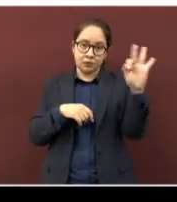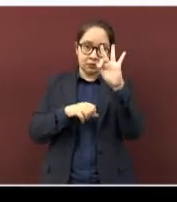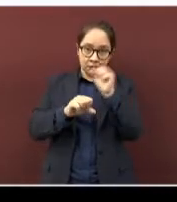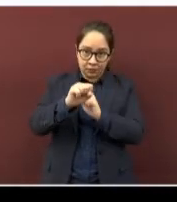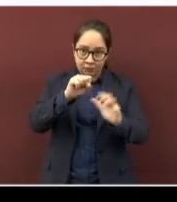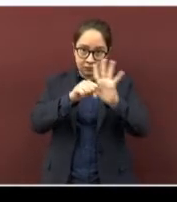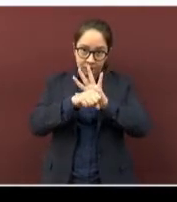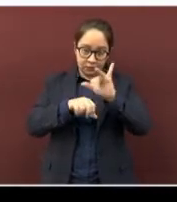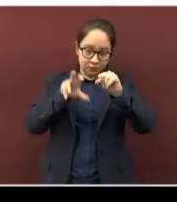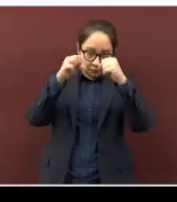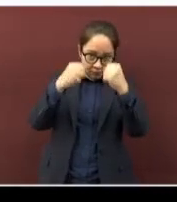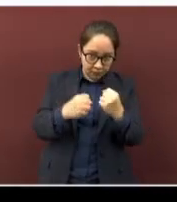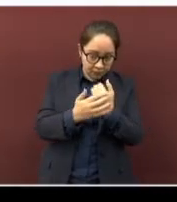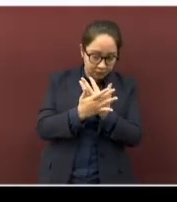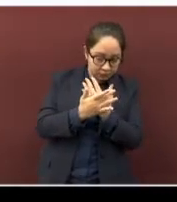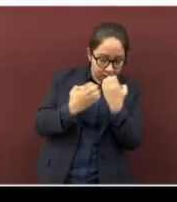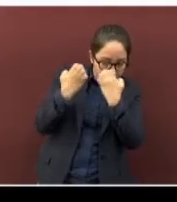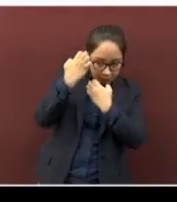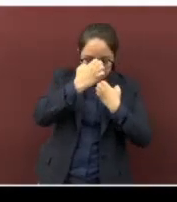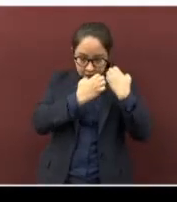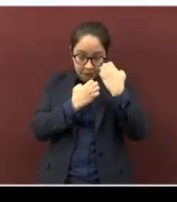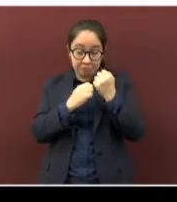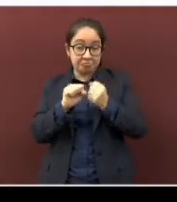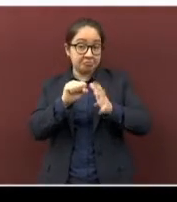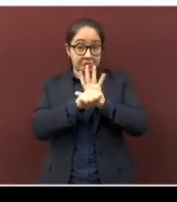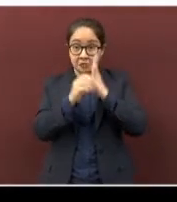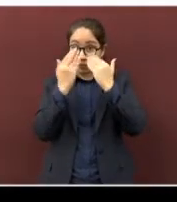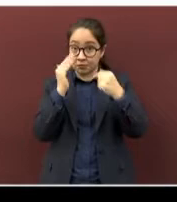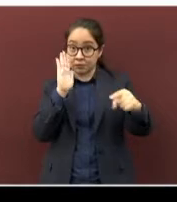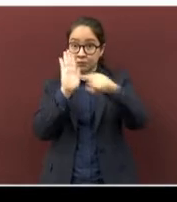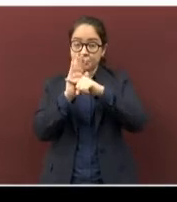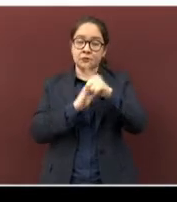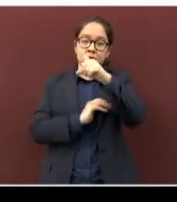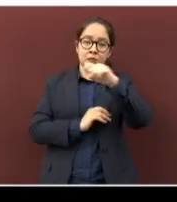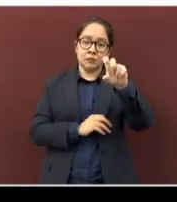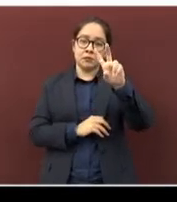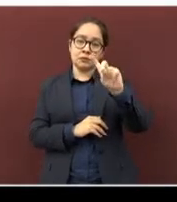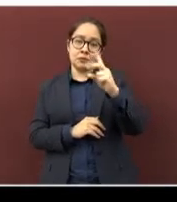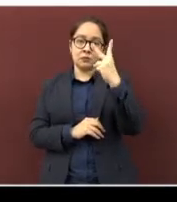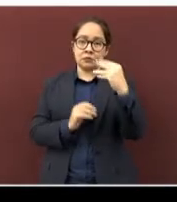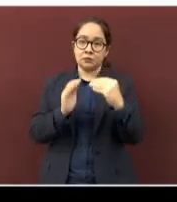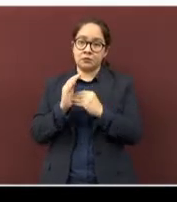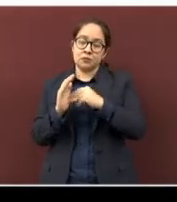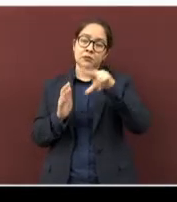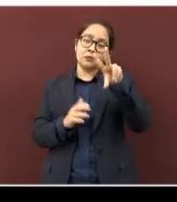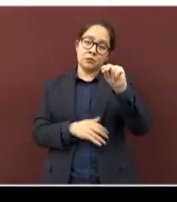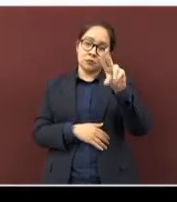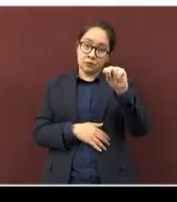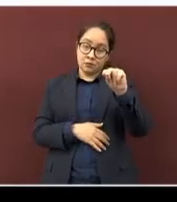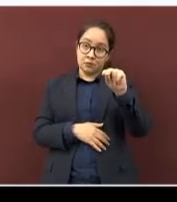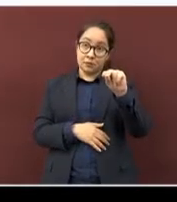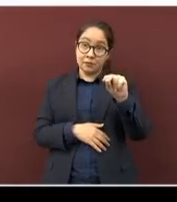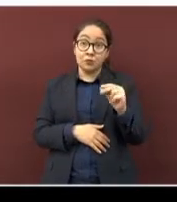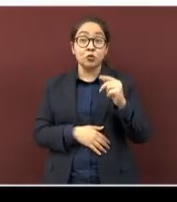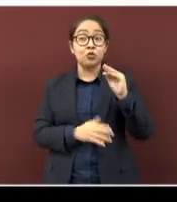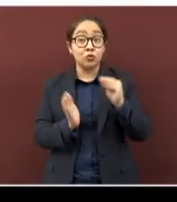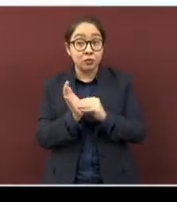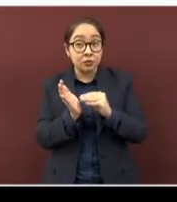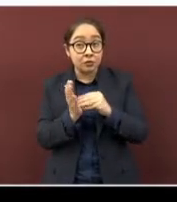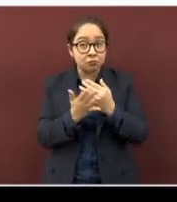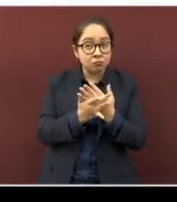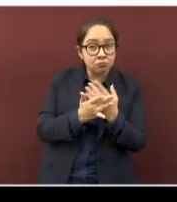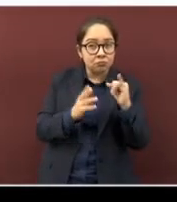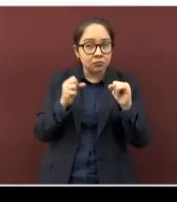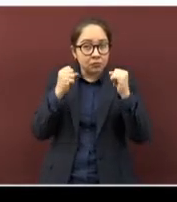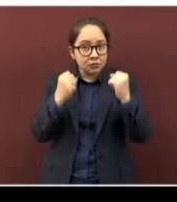probable de COVID-19. Han resultado negativos 132 mil 80 y permanecen como